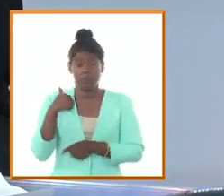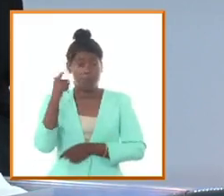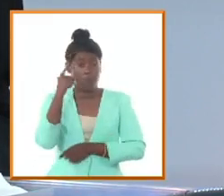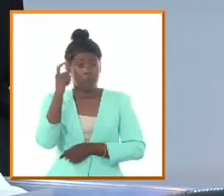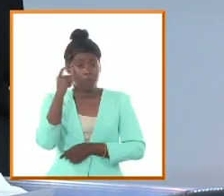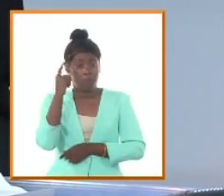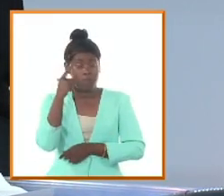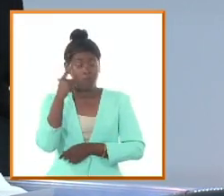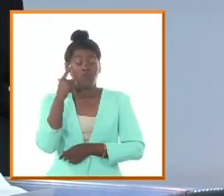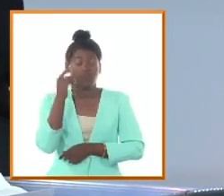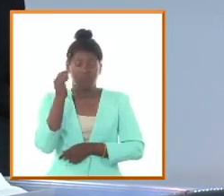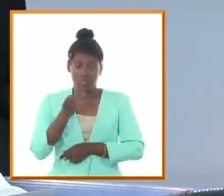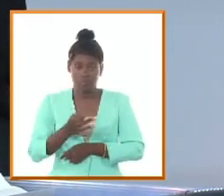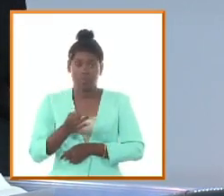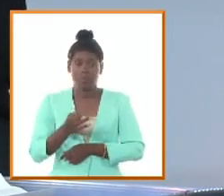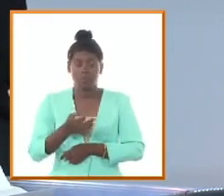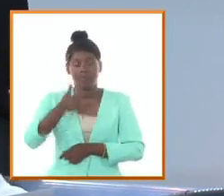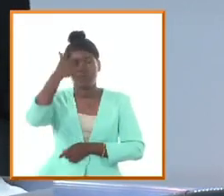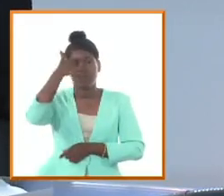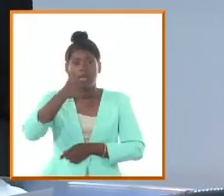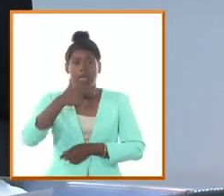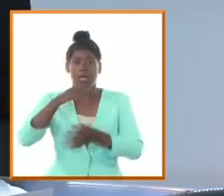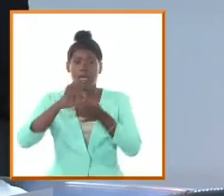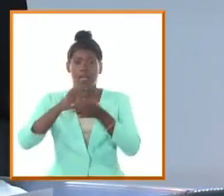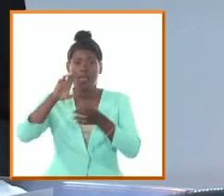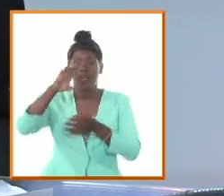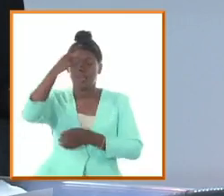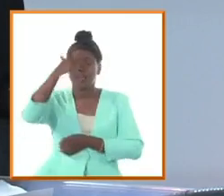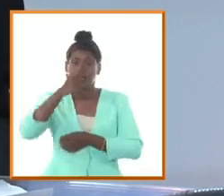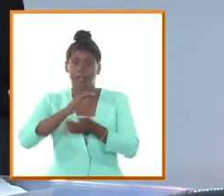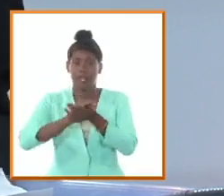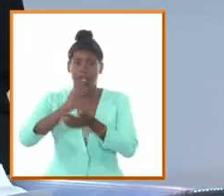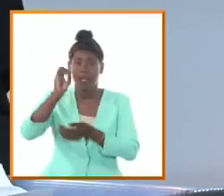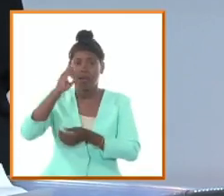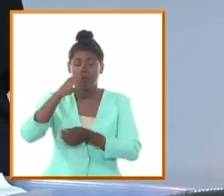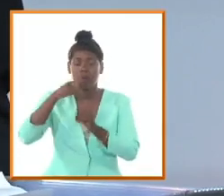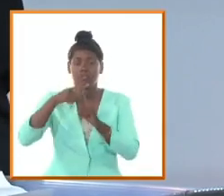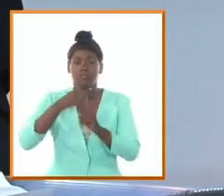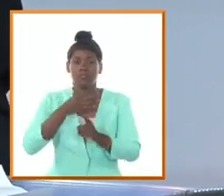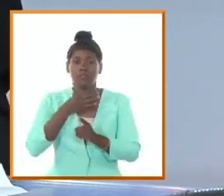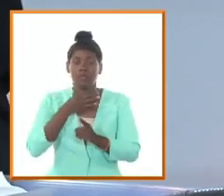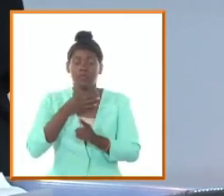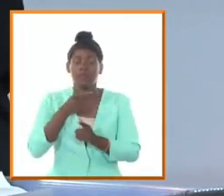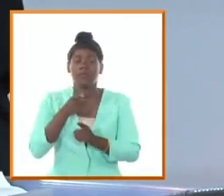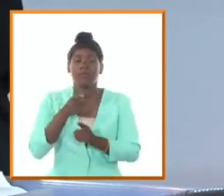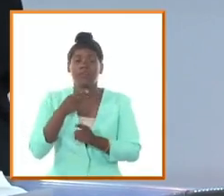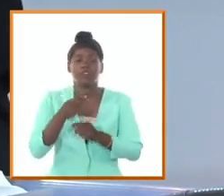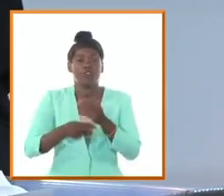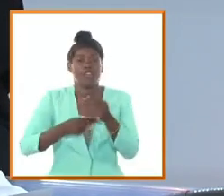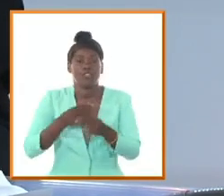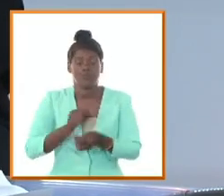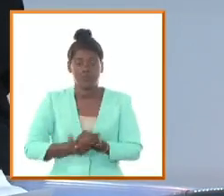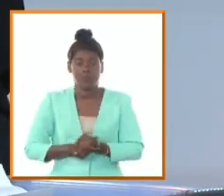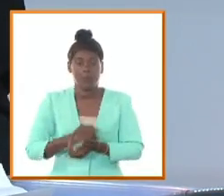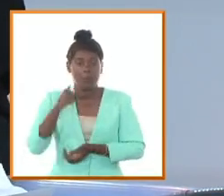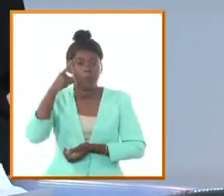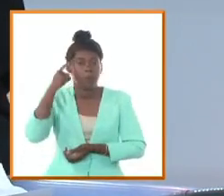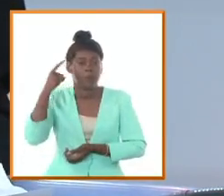Agramonte como paradigma de la juventud de su época lo que traza lo que piensa